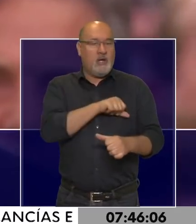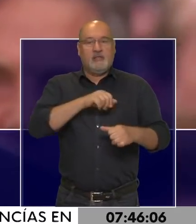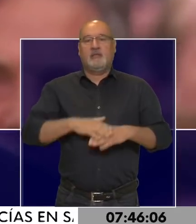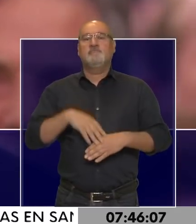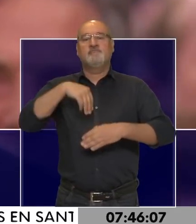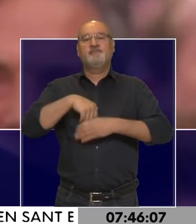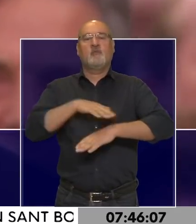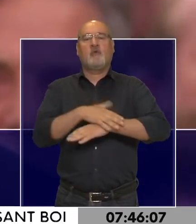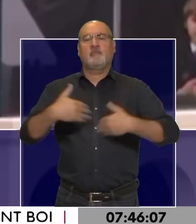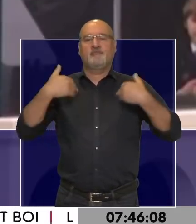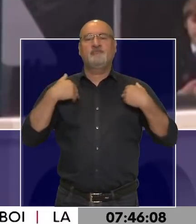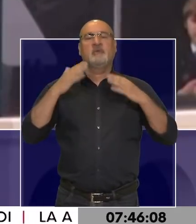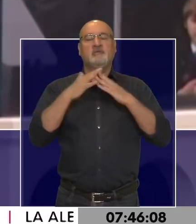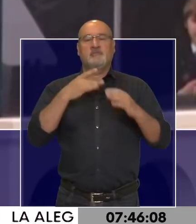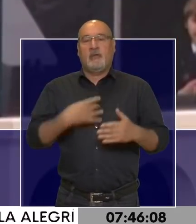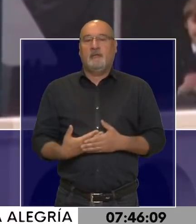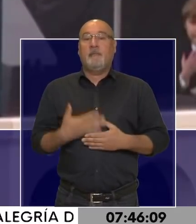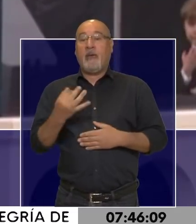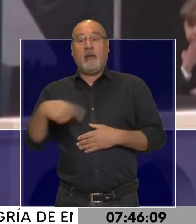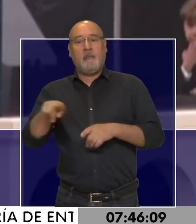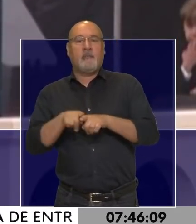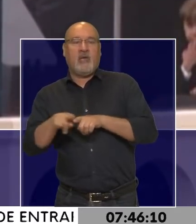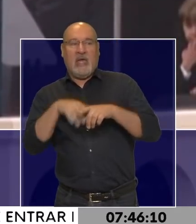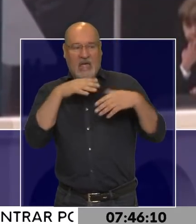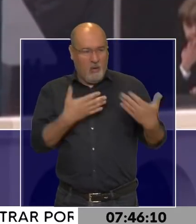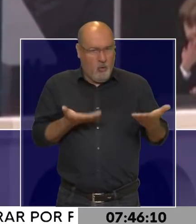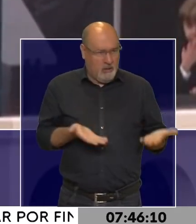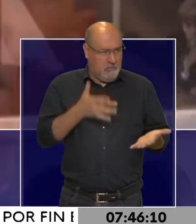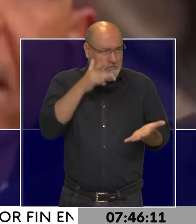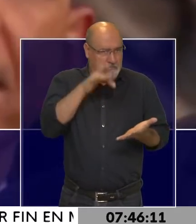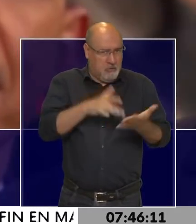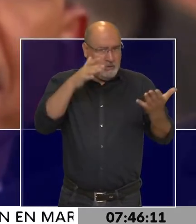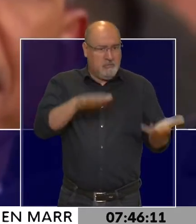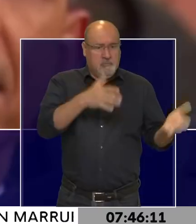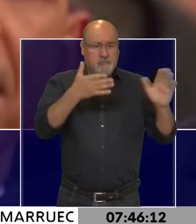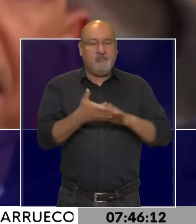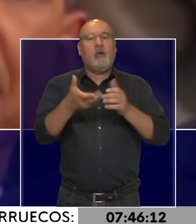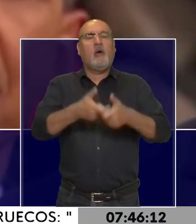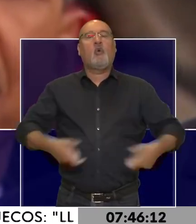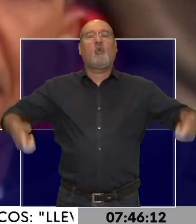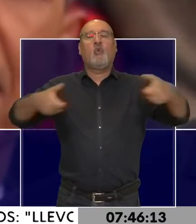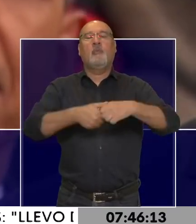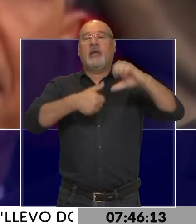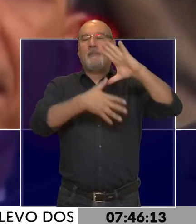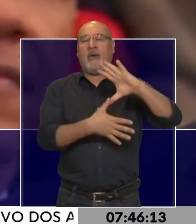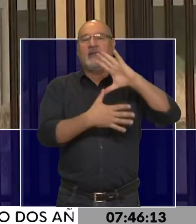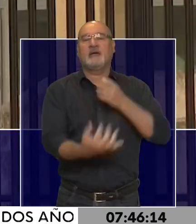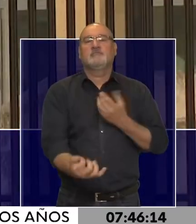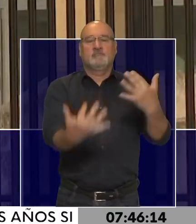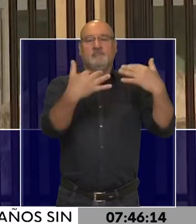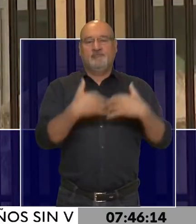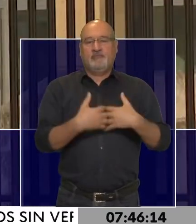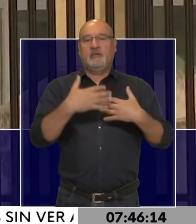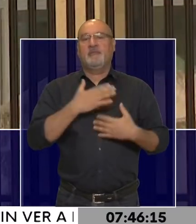Casa Blanca. Y todavía más criticado es que sea ahora, a las puertas de la Cumbre de las Américas, cuando Estados Unidos